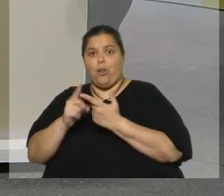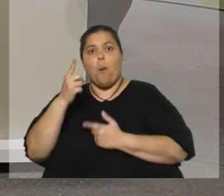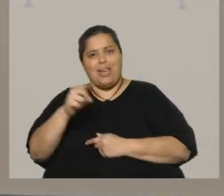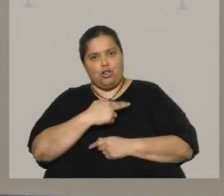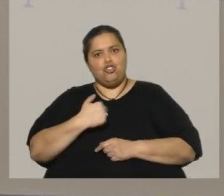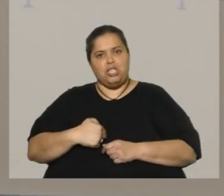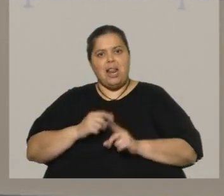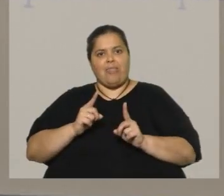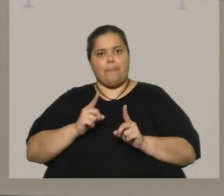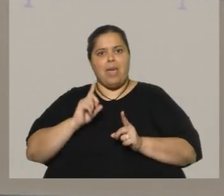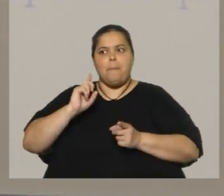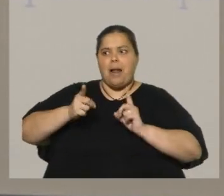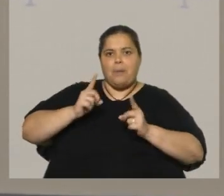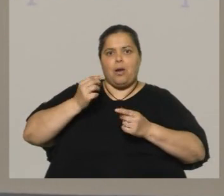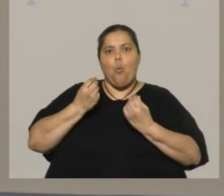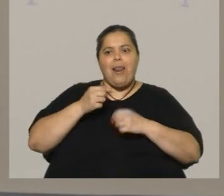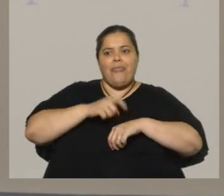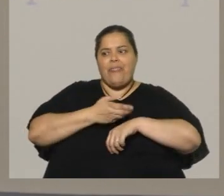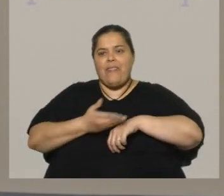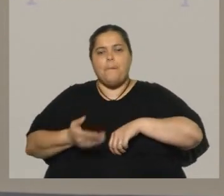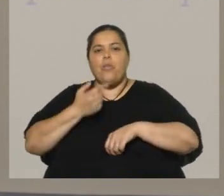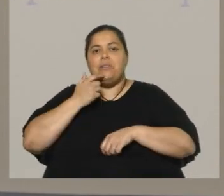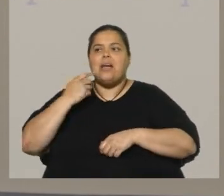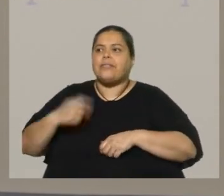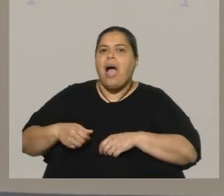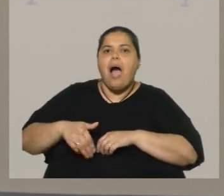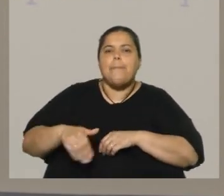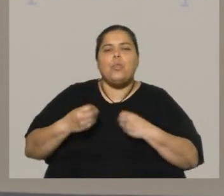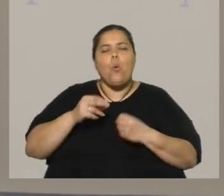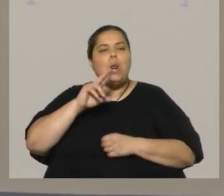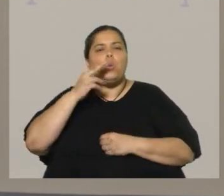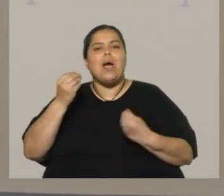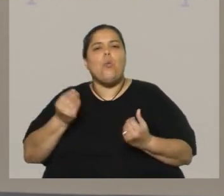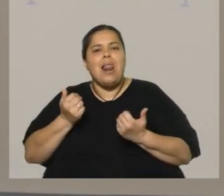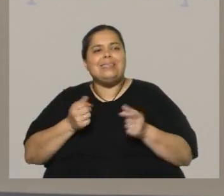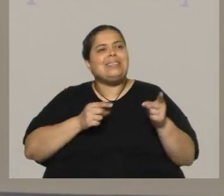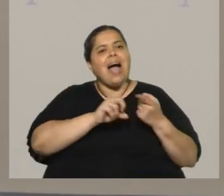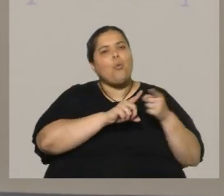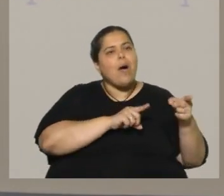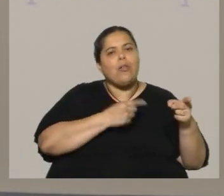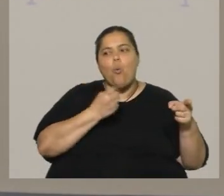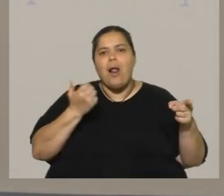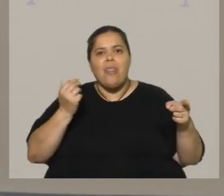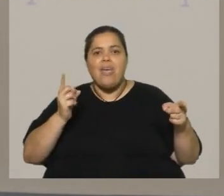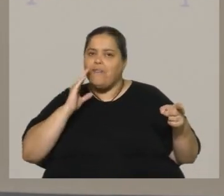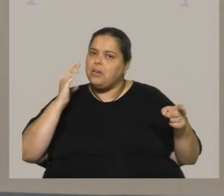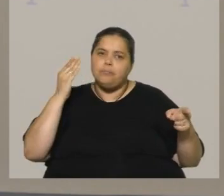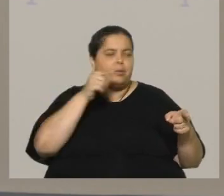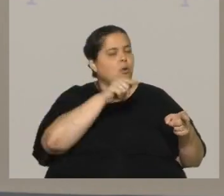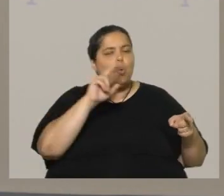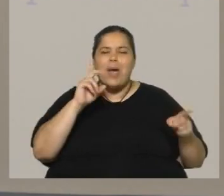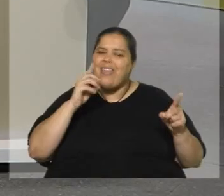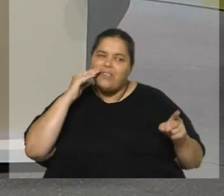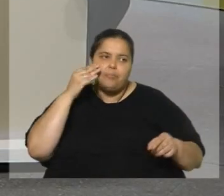tiempos a Uruguay, ¿no? Si China dice, avancemos rápido, Uruguay, ¿qué tiene que hacer ahí? Si está en paralelo negociando con el transpacífico. Uruguay tiene que concentrarse hoy en el transpacífico,